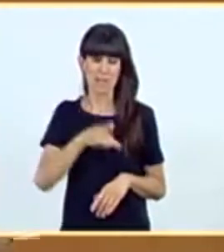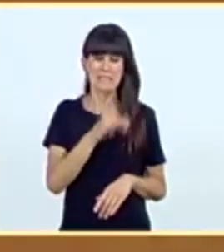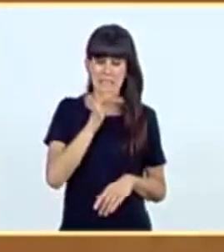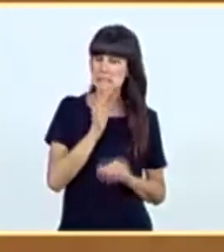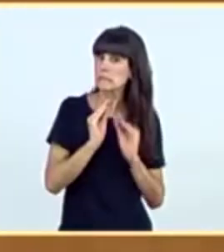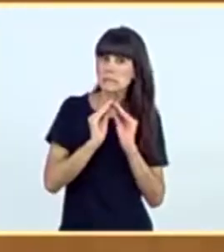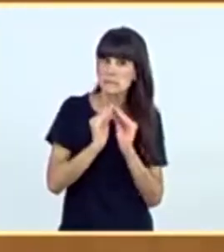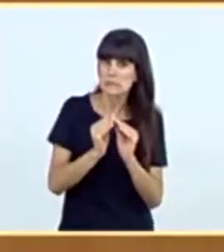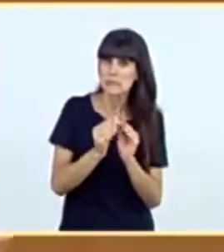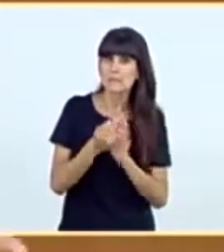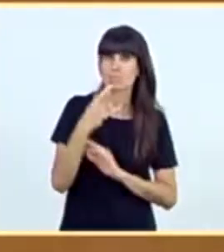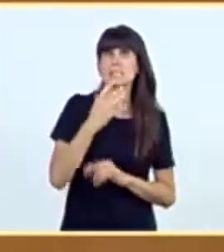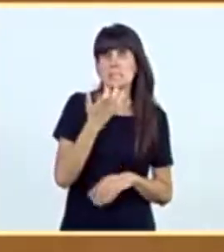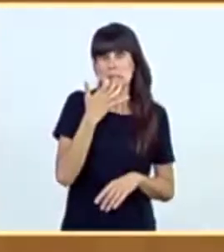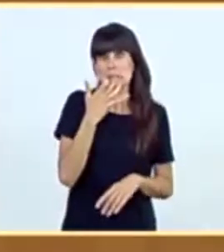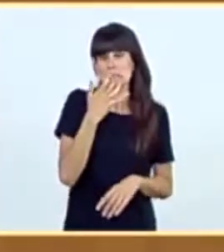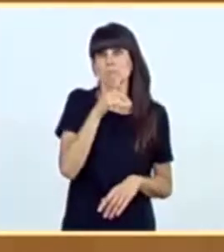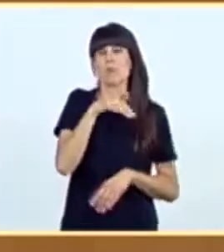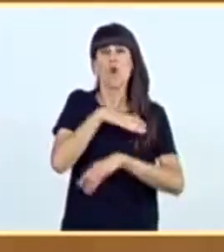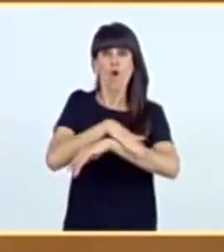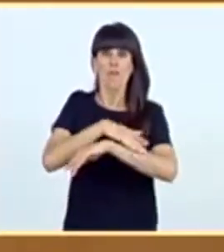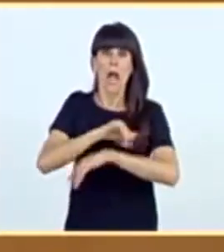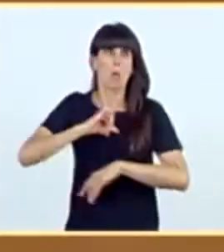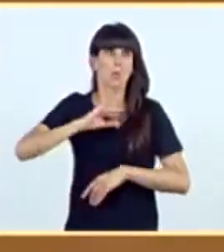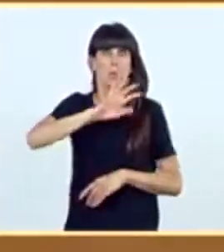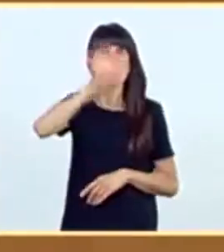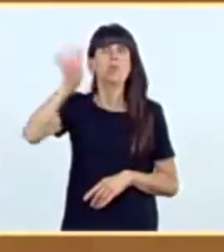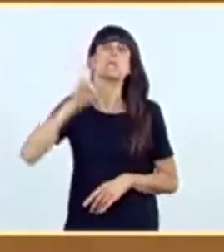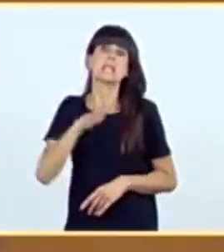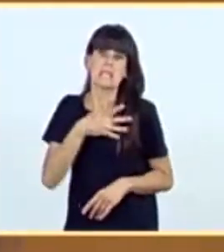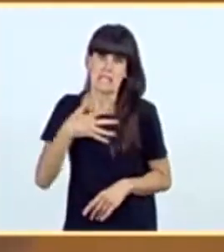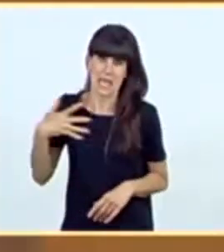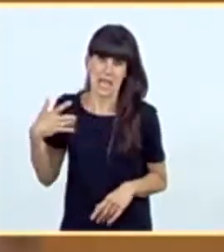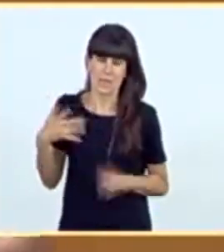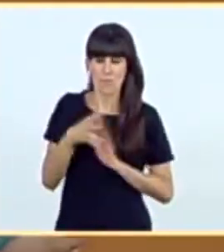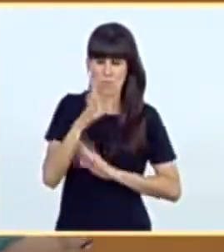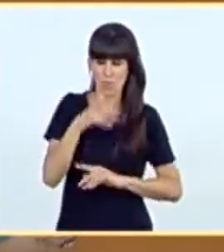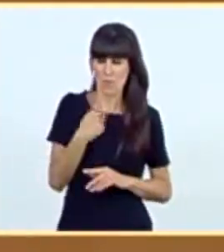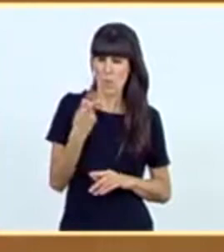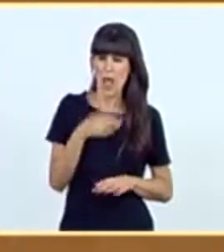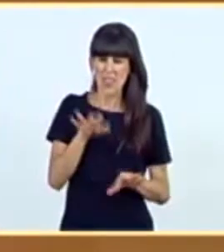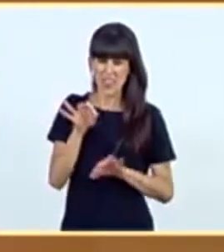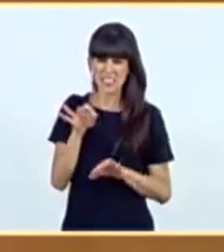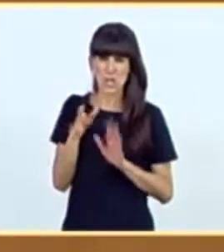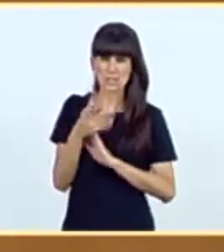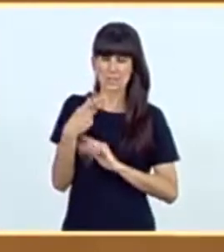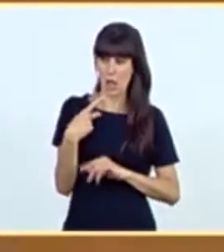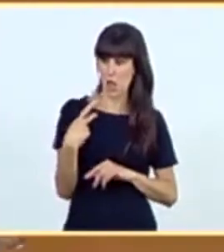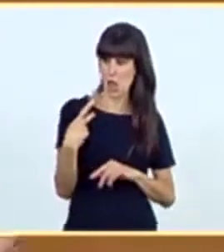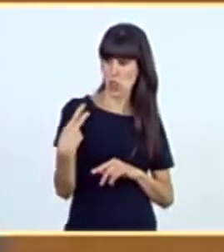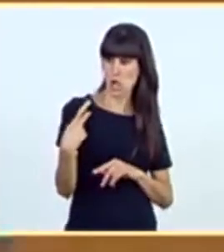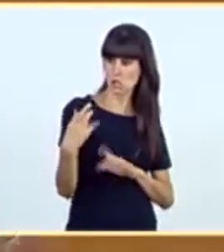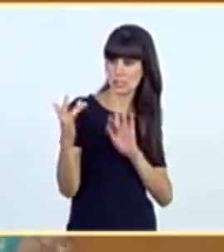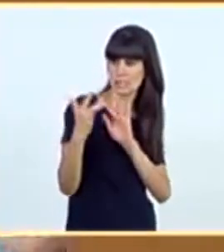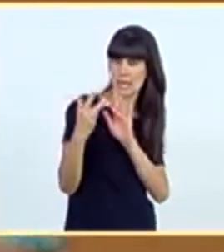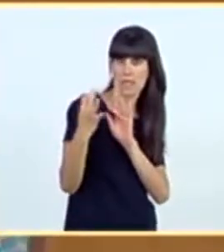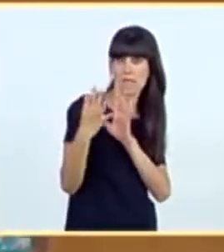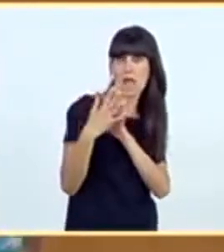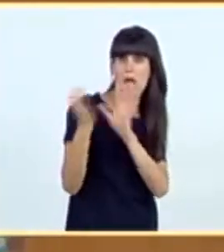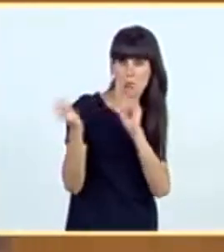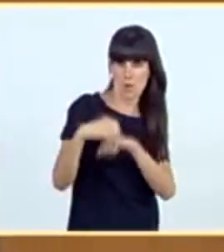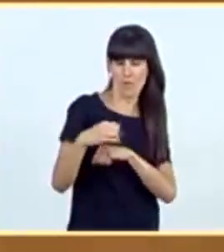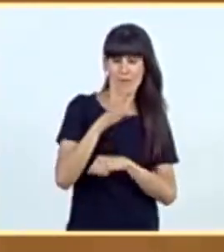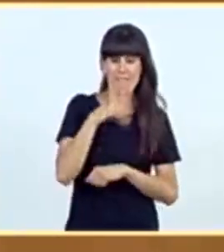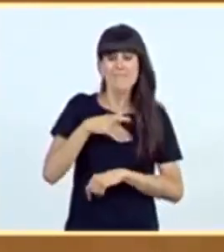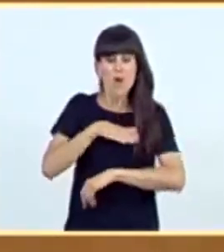así, sus gobiernos autónomos lo desean y lo quieren. Porque entienda que una negociación bilateral es producto de dos, ¿verdad? En este caso, el Gobierno de la